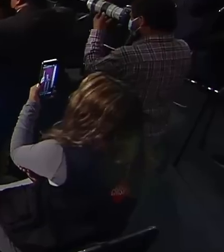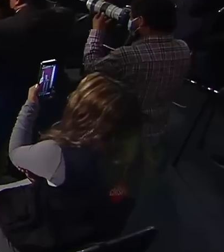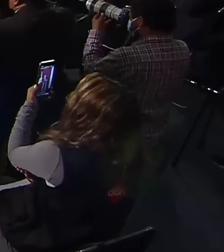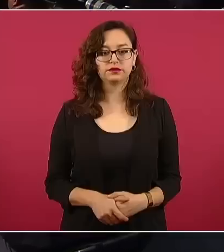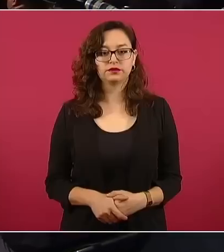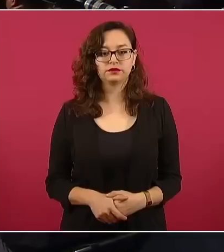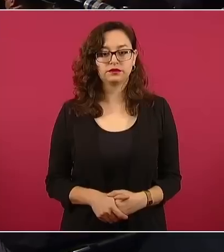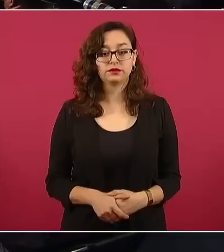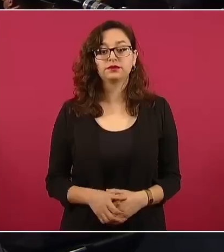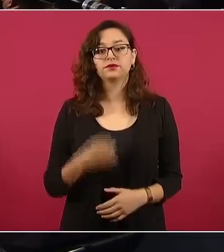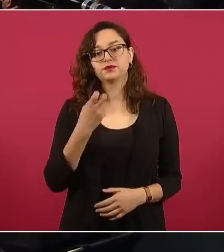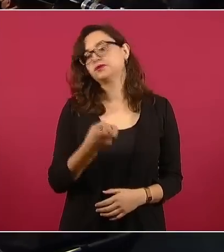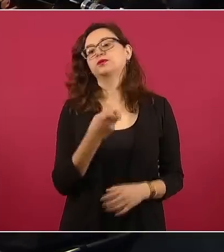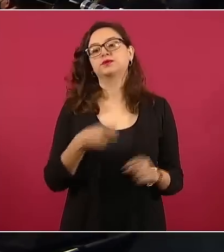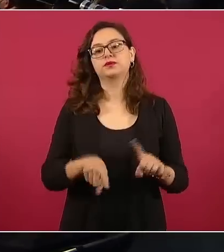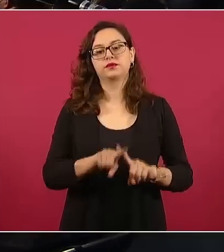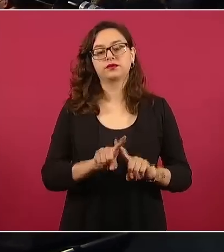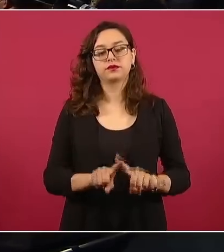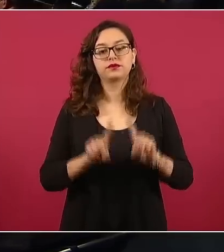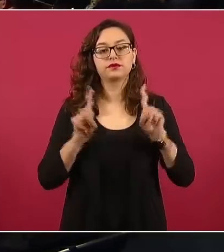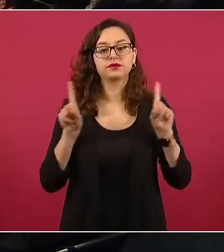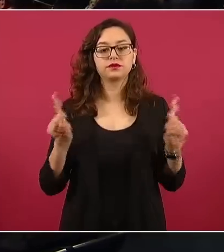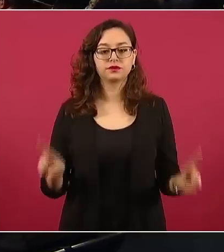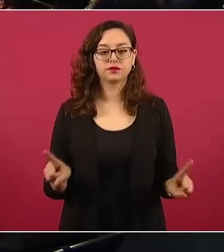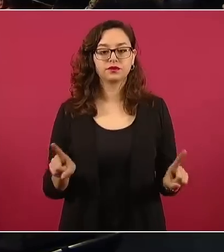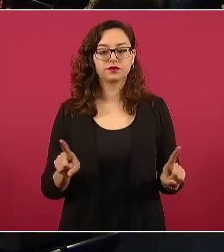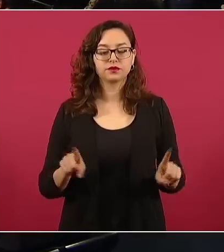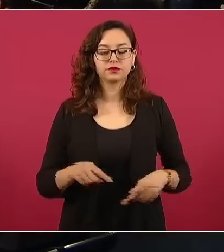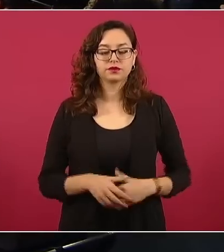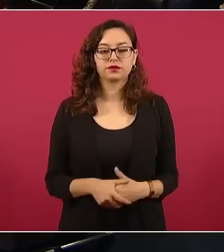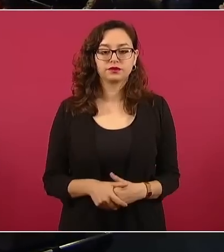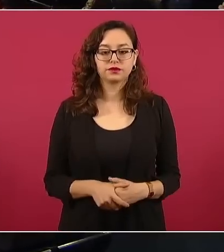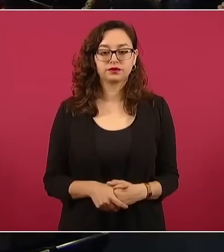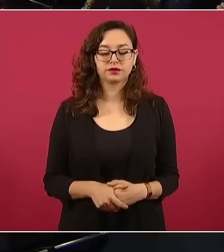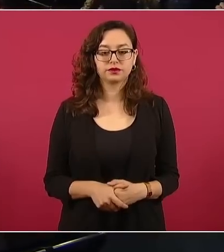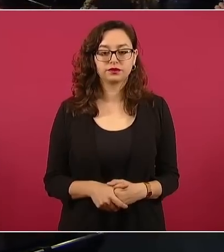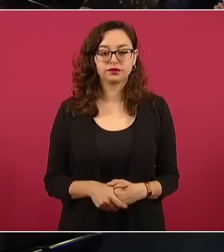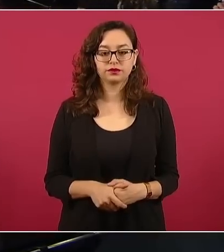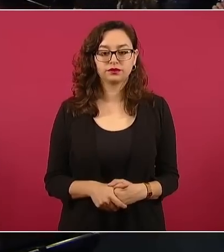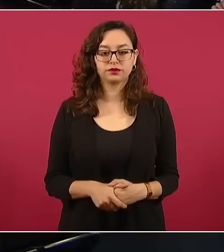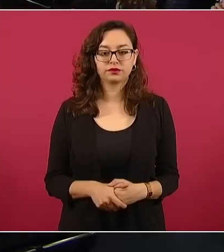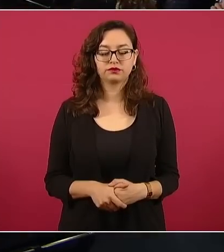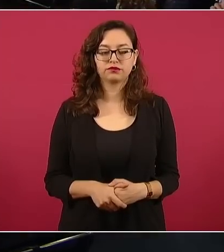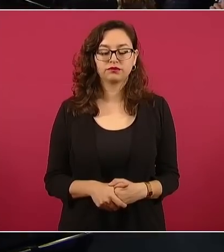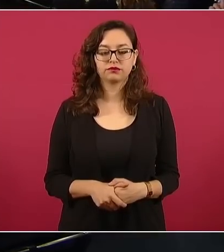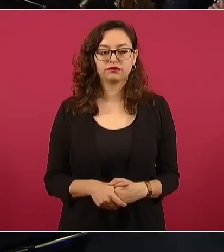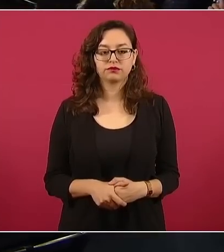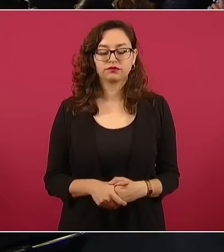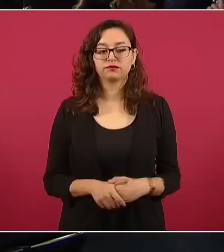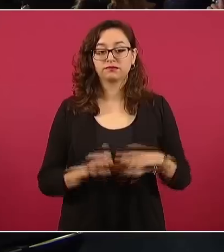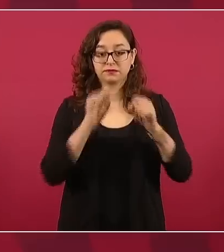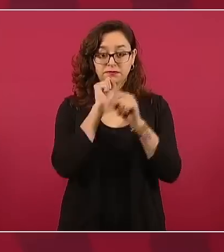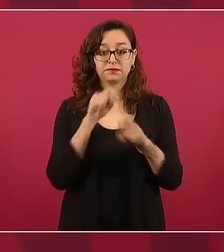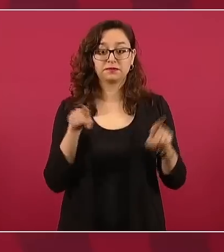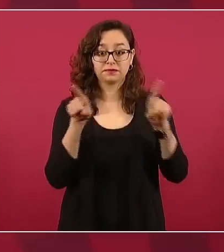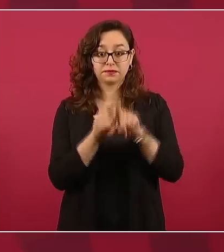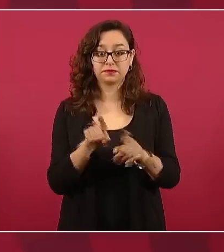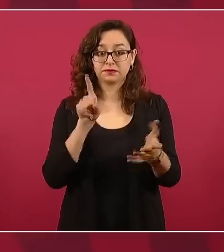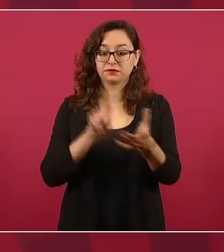También se ha avanzado mucho en mejorar los contenidos